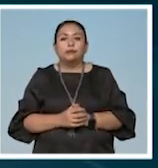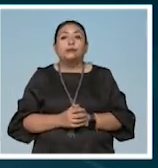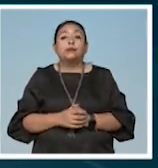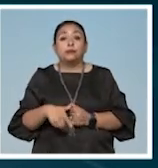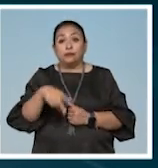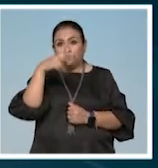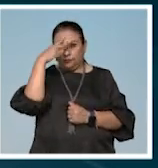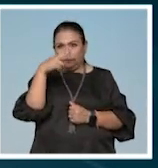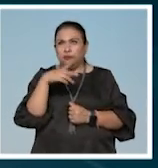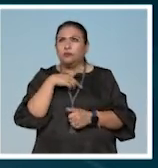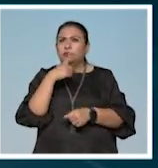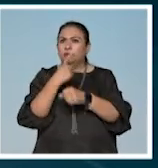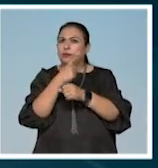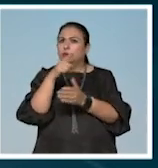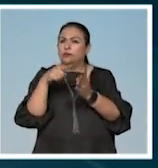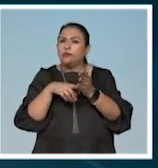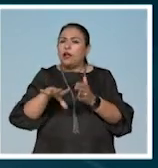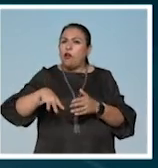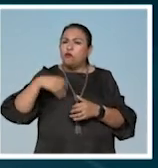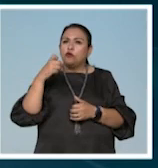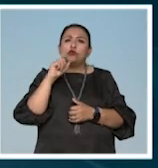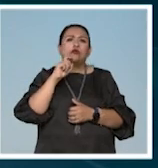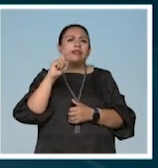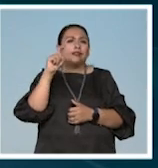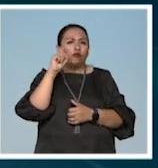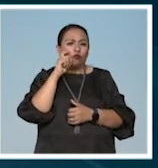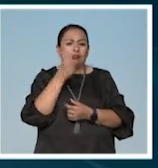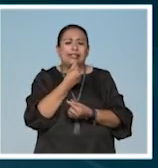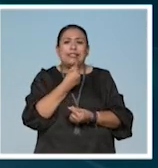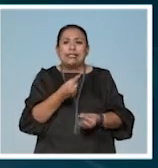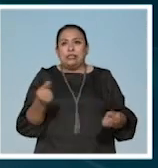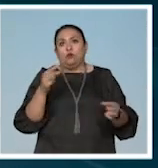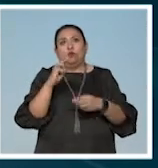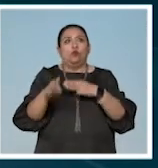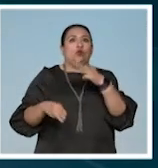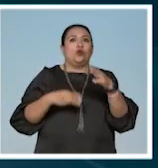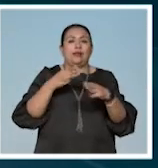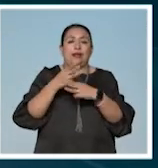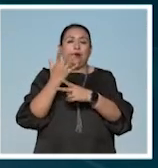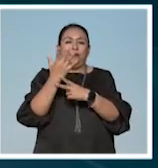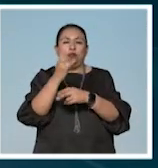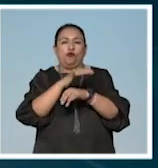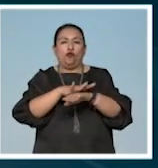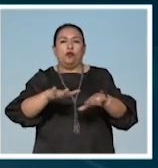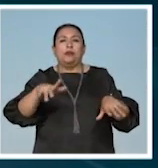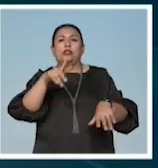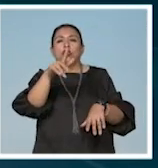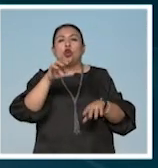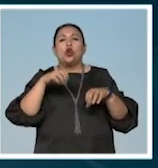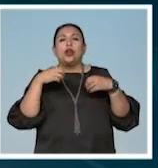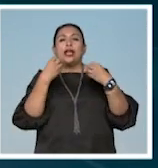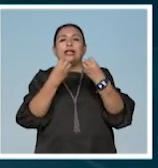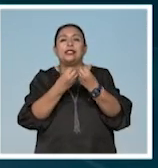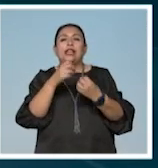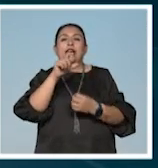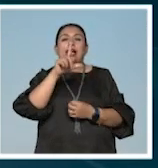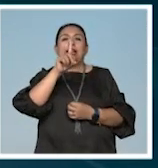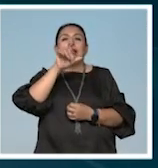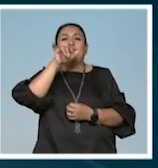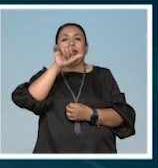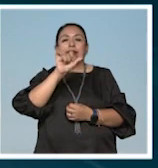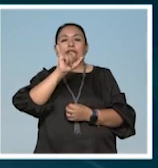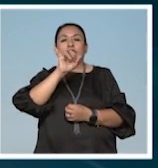México ocupa el primer lugar en abuso sexual infantil a escala mundial, de acuerdo con información de la organización Aldeas